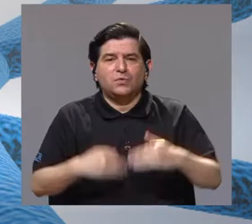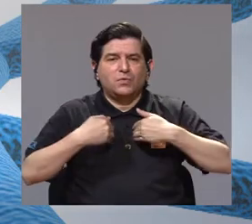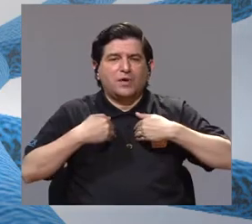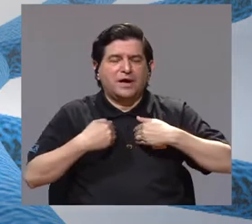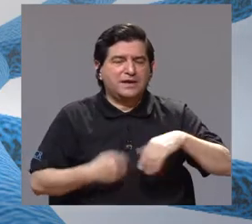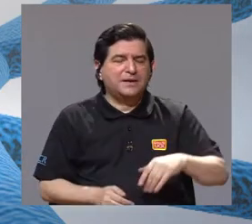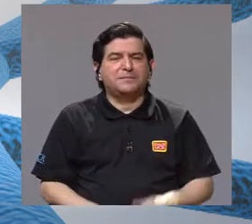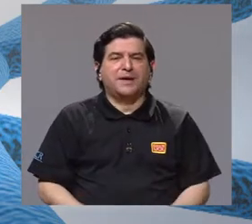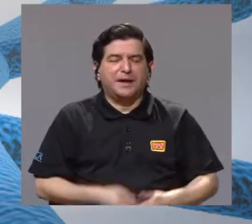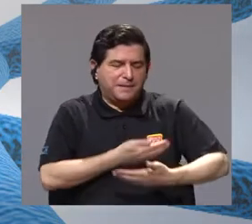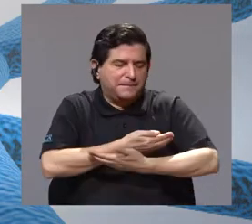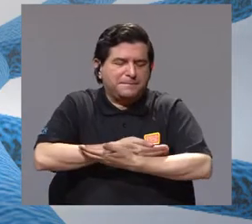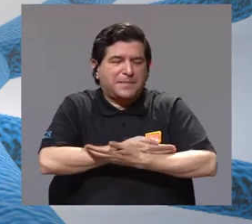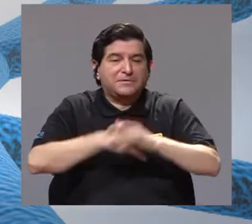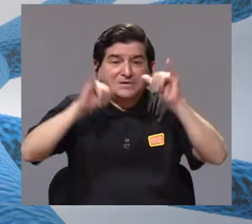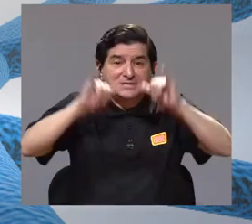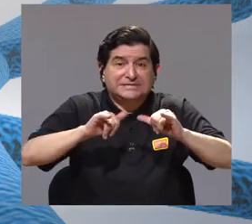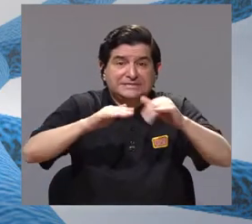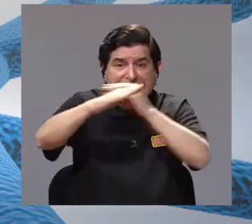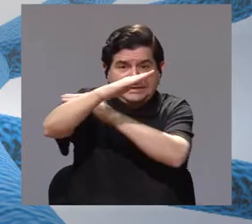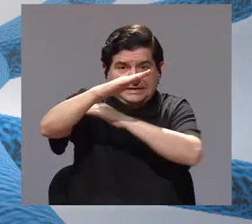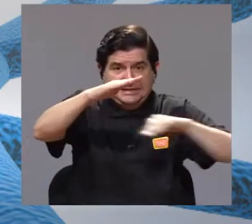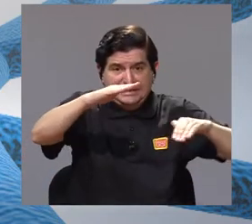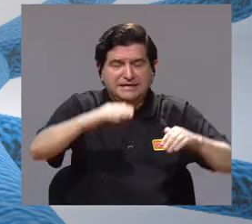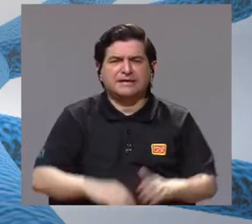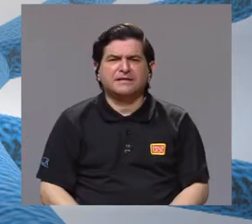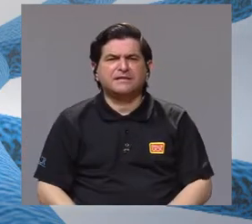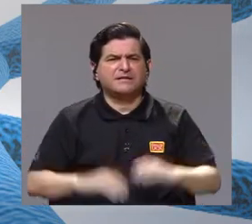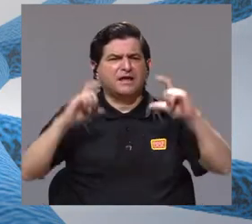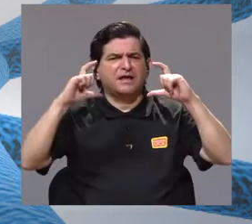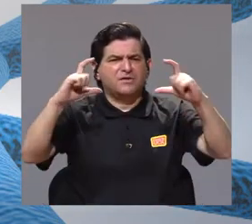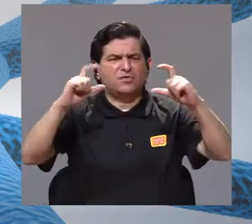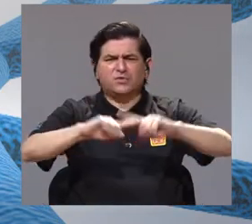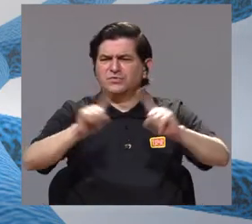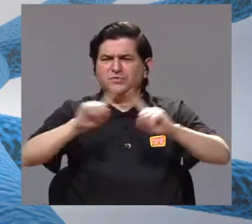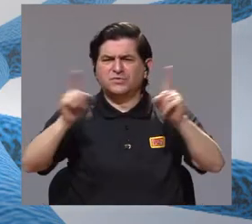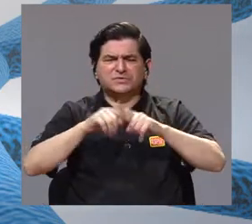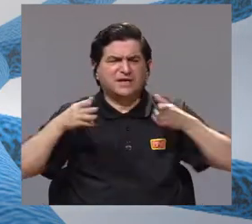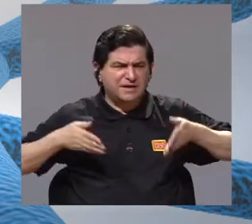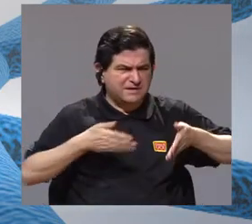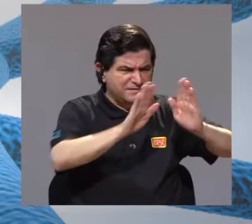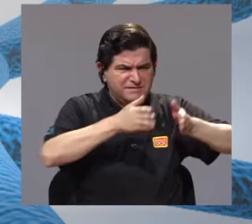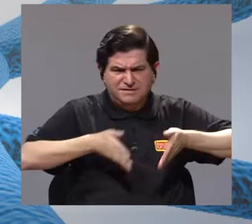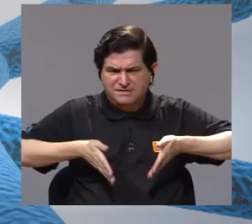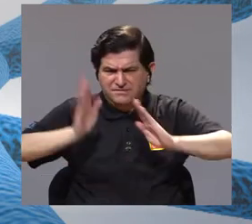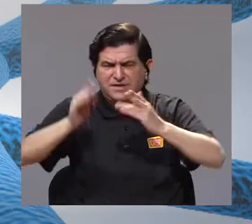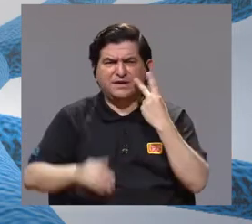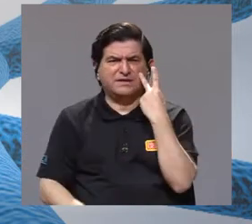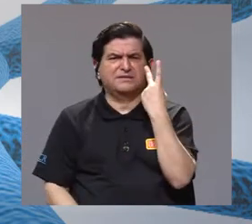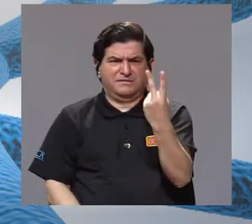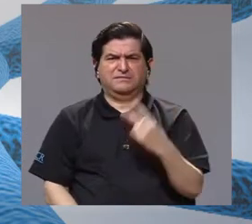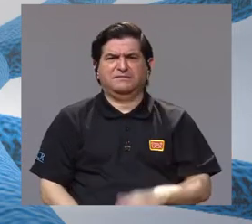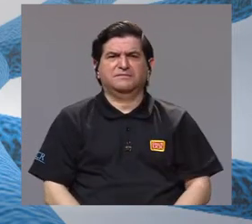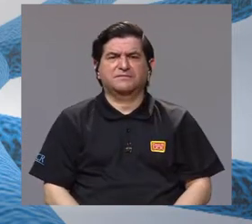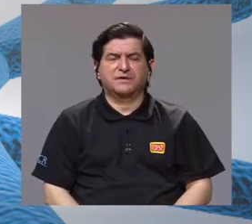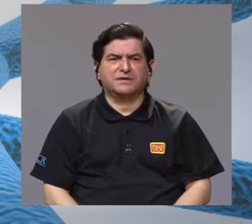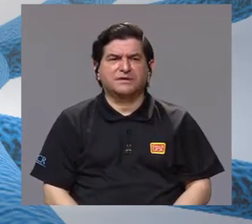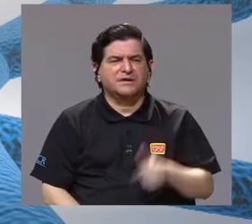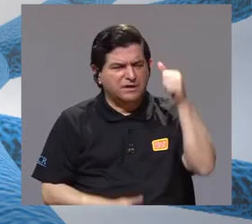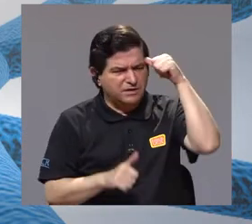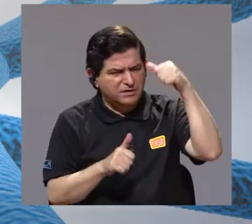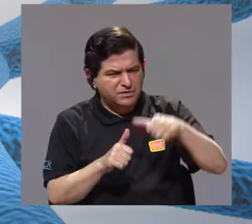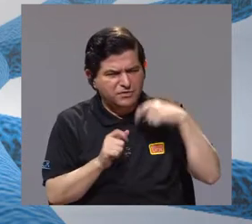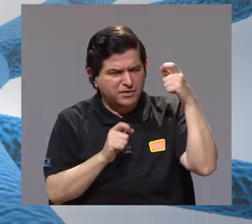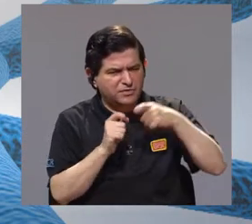Sí, recientemente hemos visto rótulos colocados en diferentes carreteras que